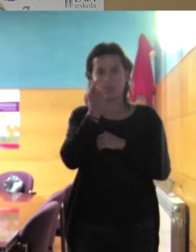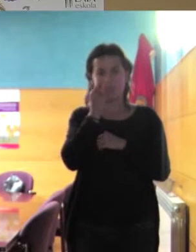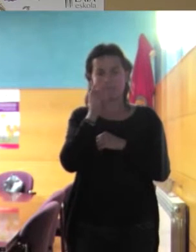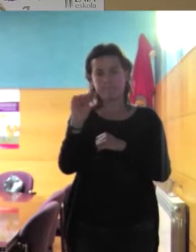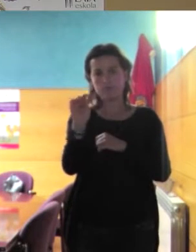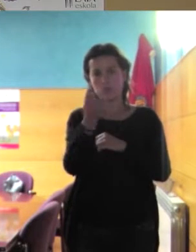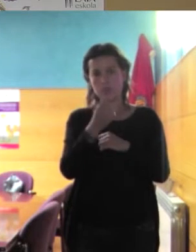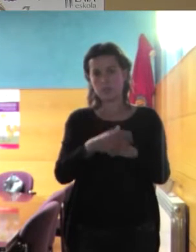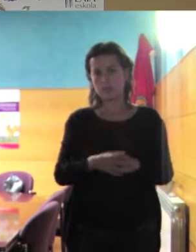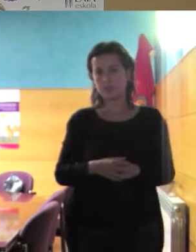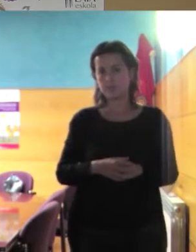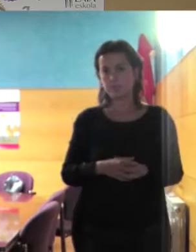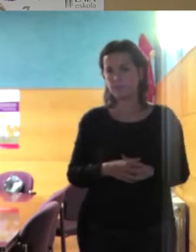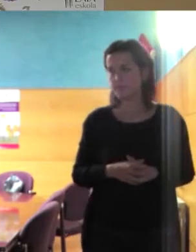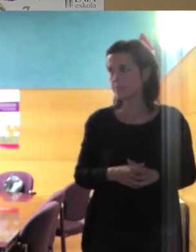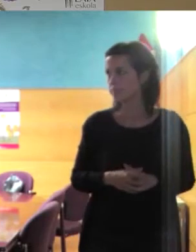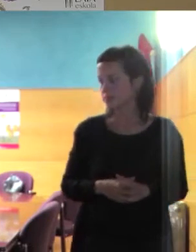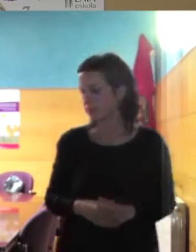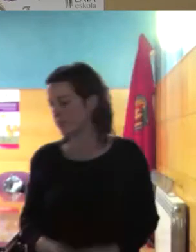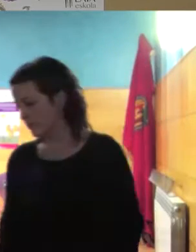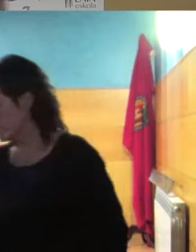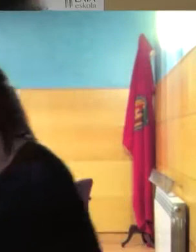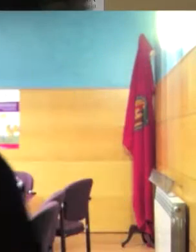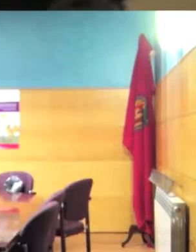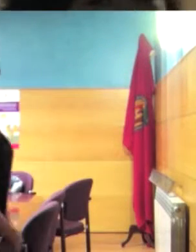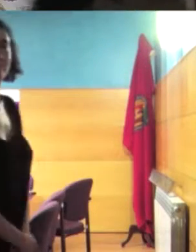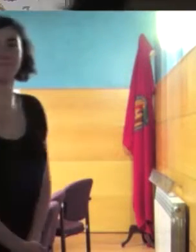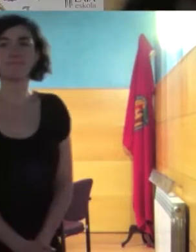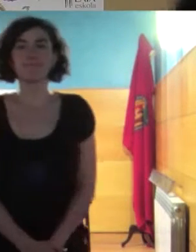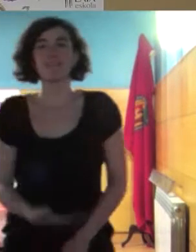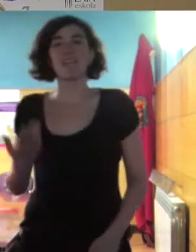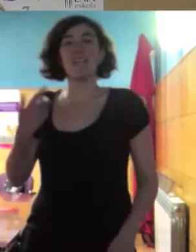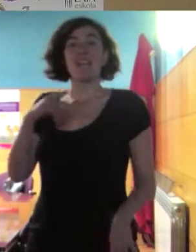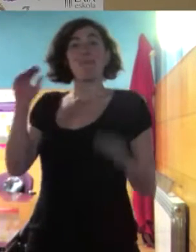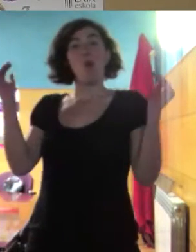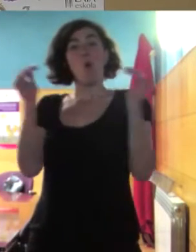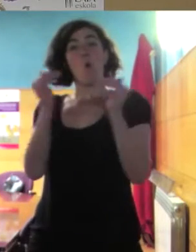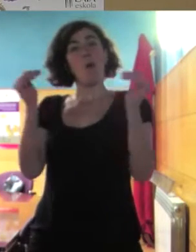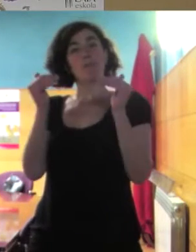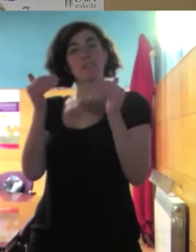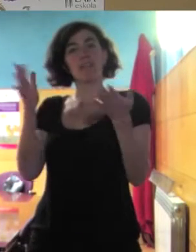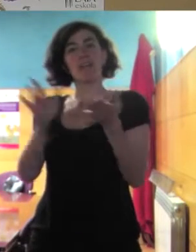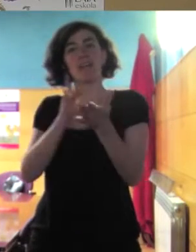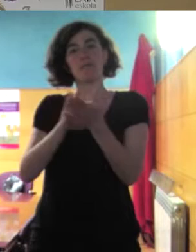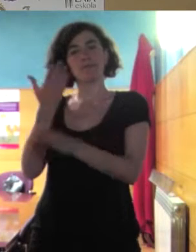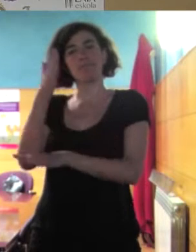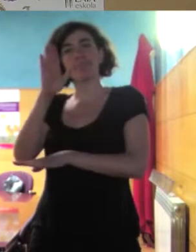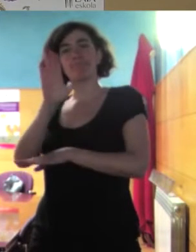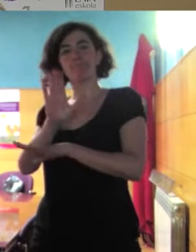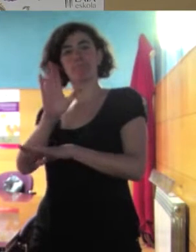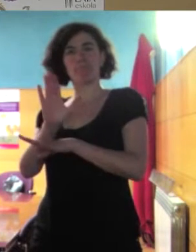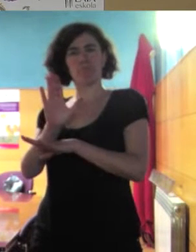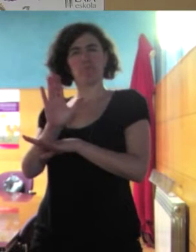bueno pues aquí estábamos verdad os traigo también esta portada del jueves que es un poco más vasta pero que también es